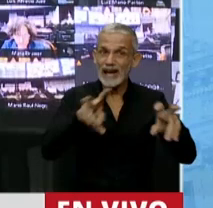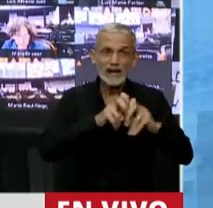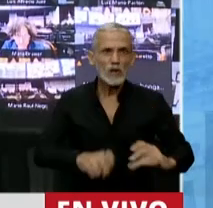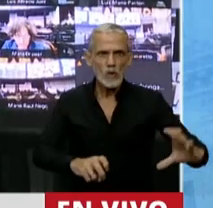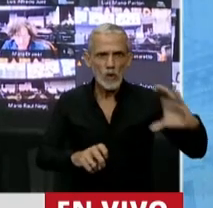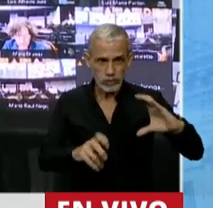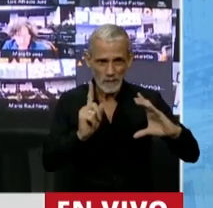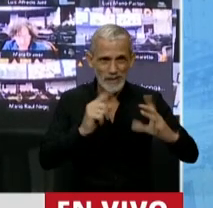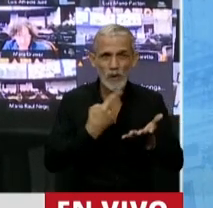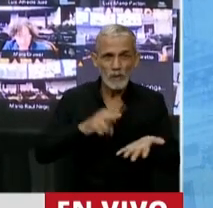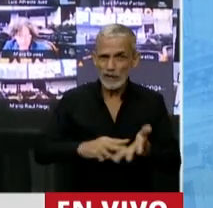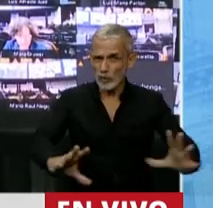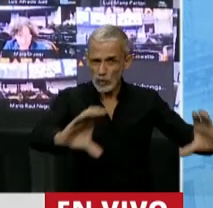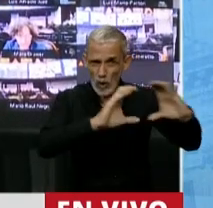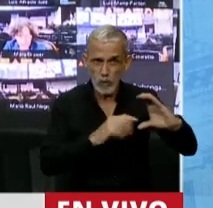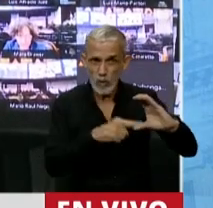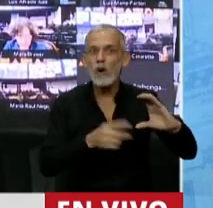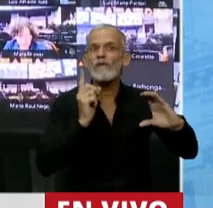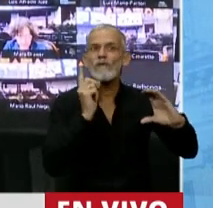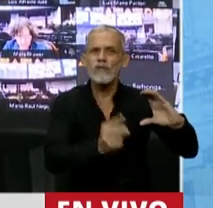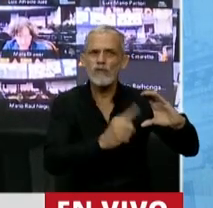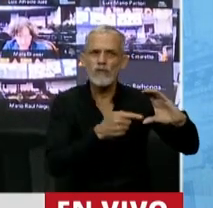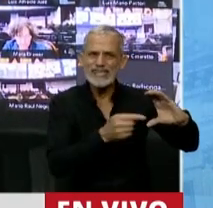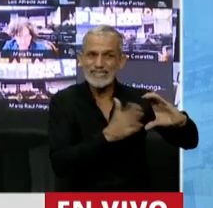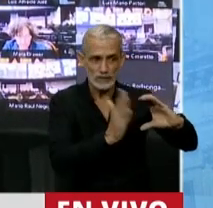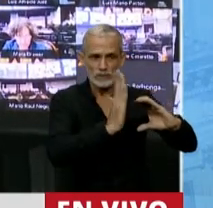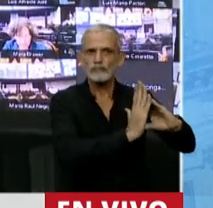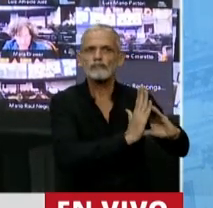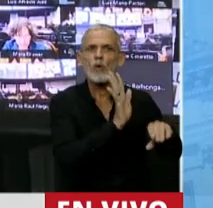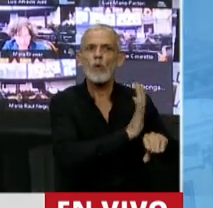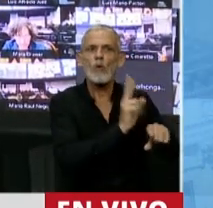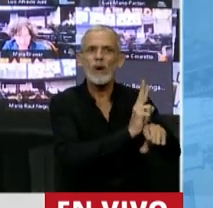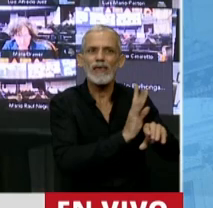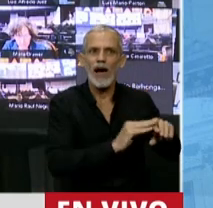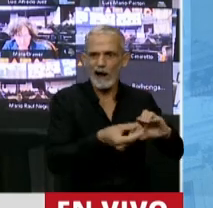estos recursos deben permanecer blindados,